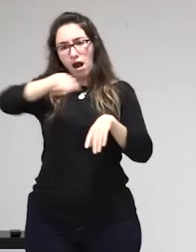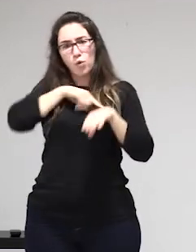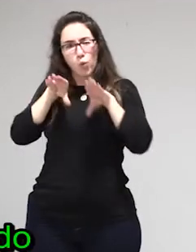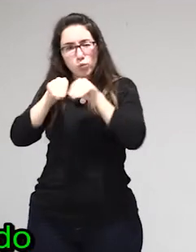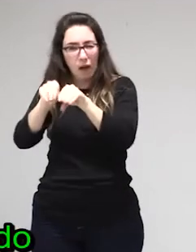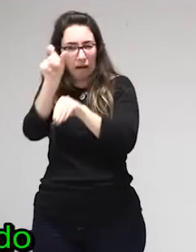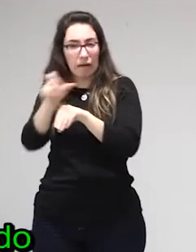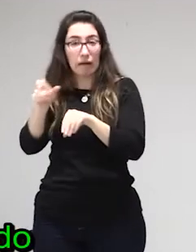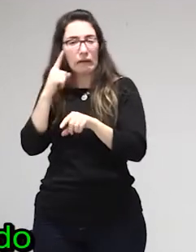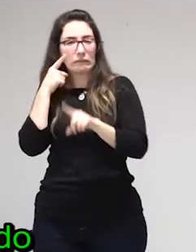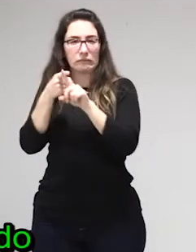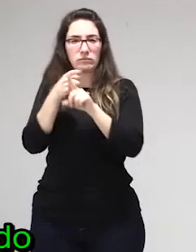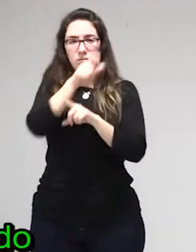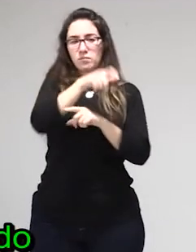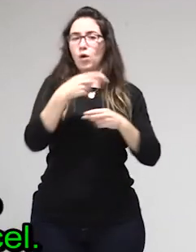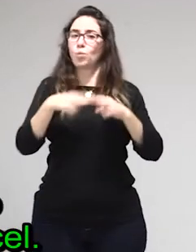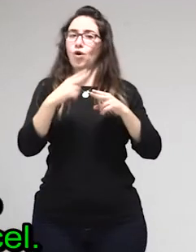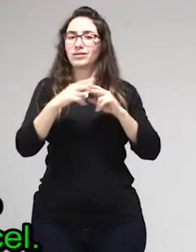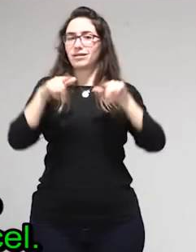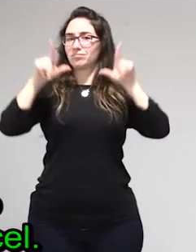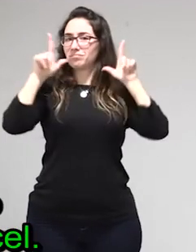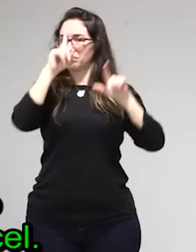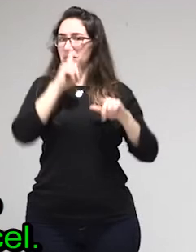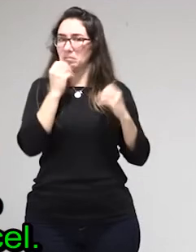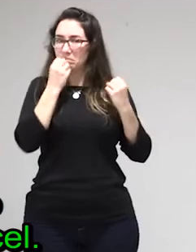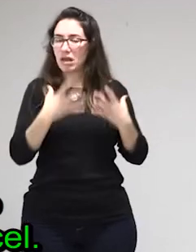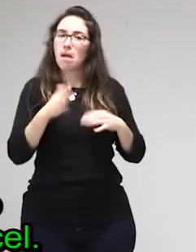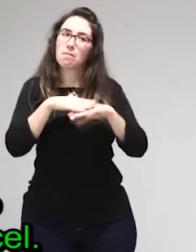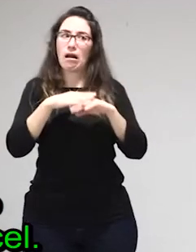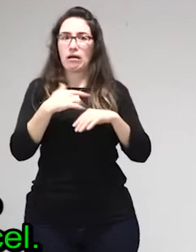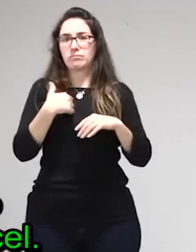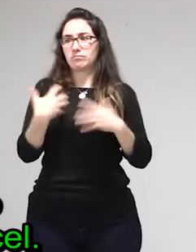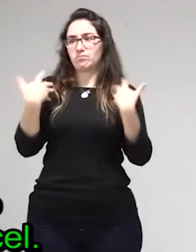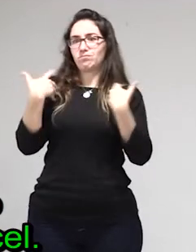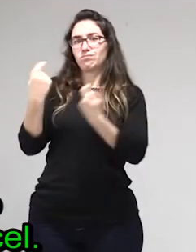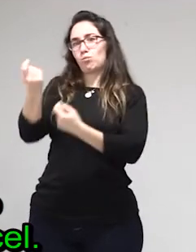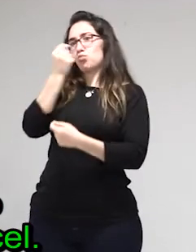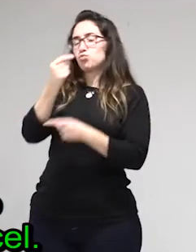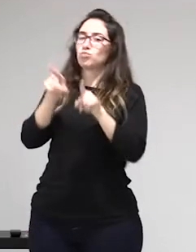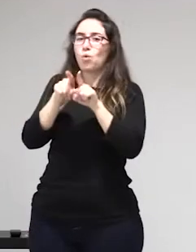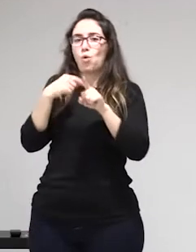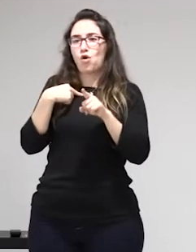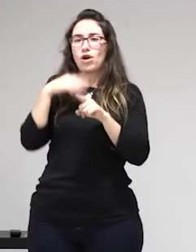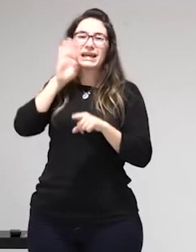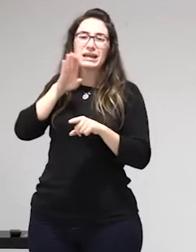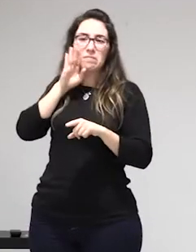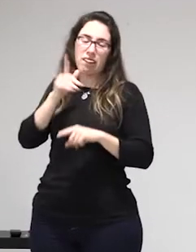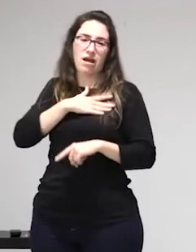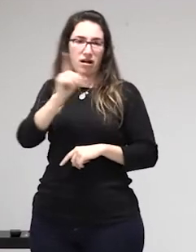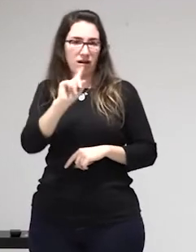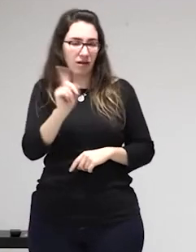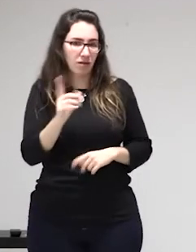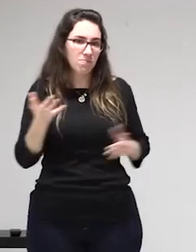largo hoy por hoy estamos todos de acuerdo que quien ha estado explotando a otra persona tiene que acabar en la cárcel pero quien ha estado